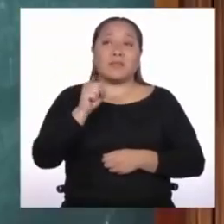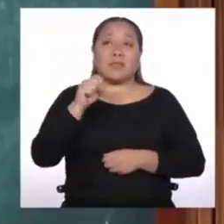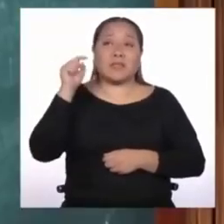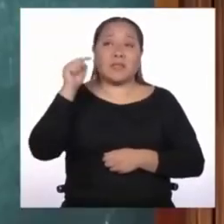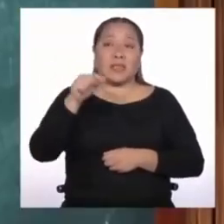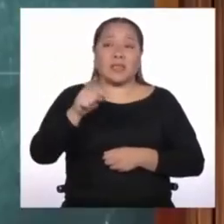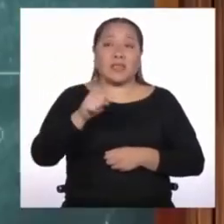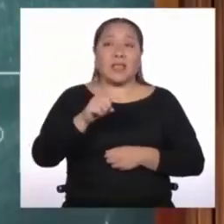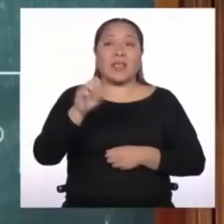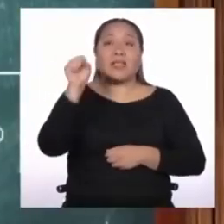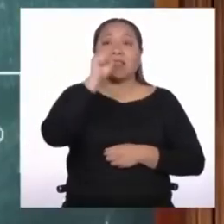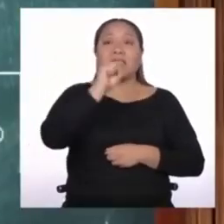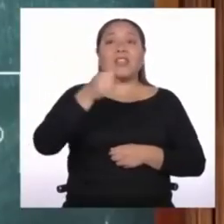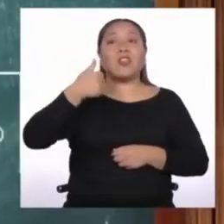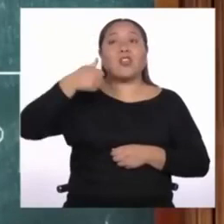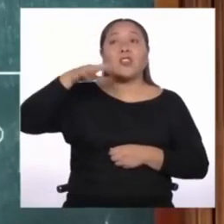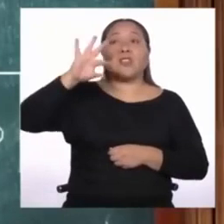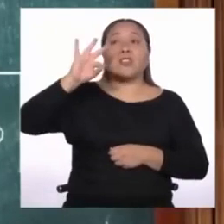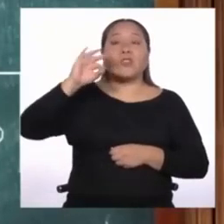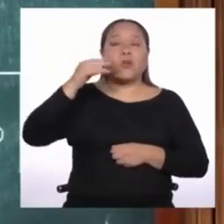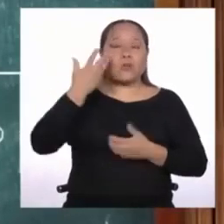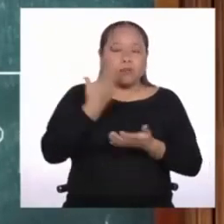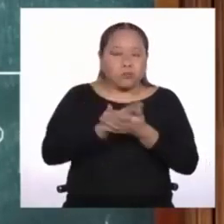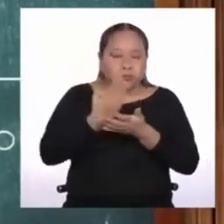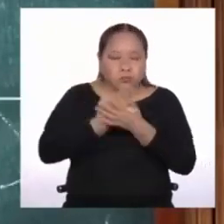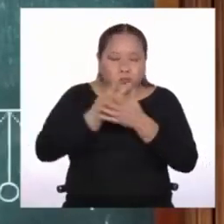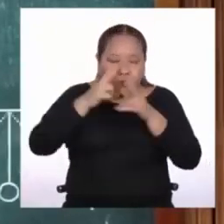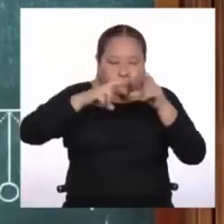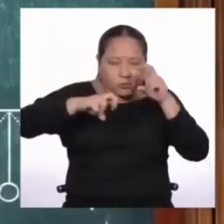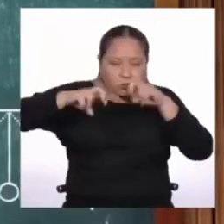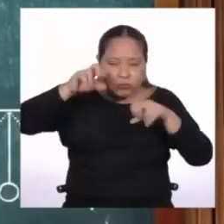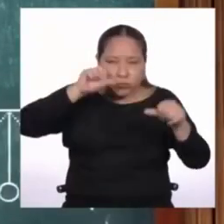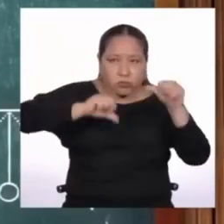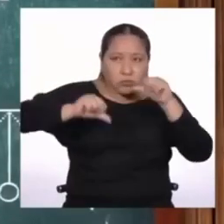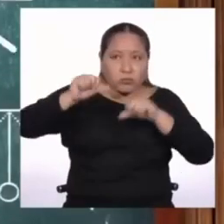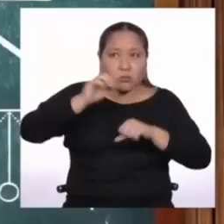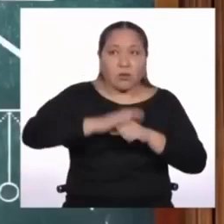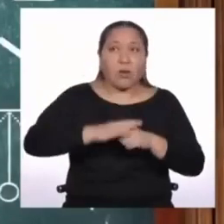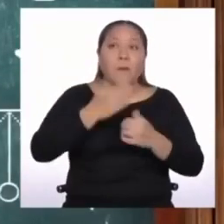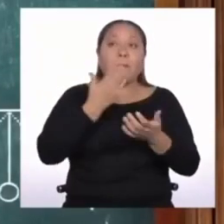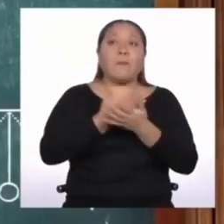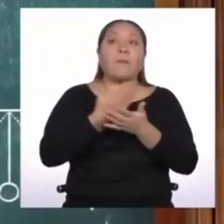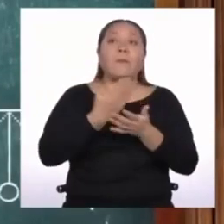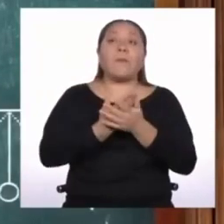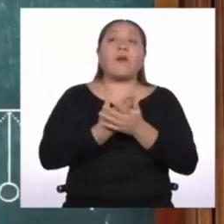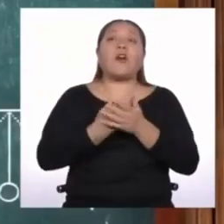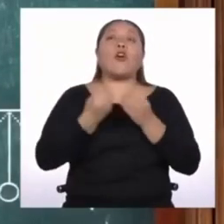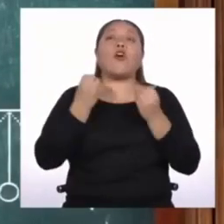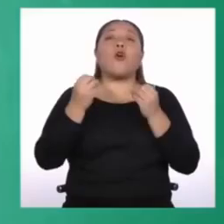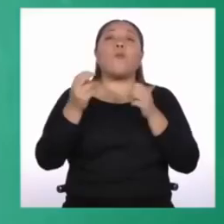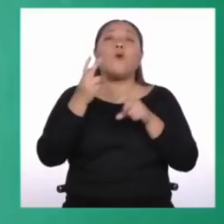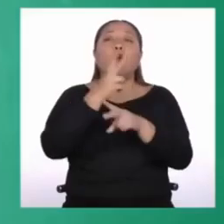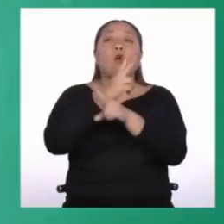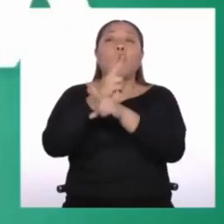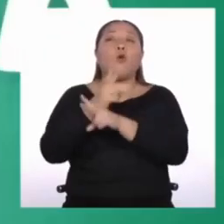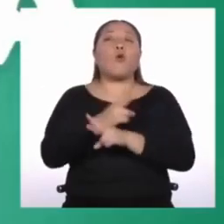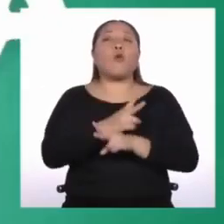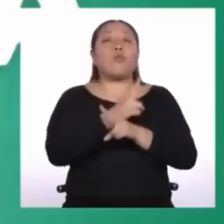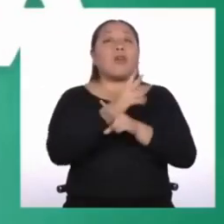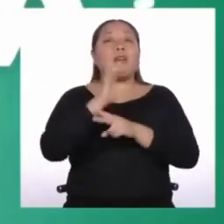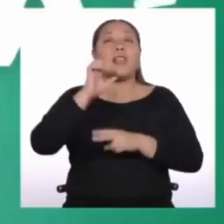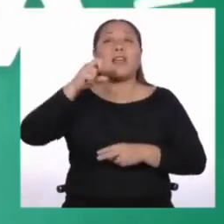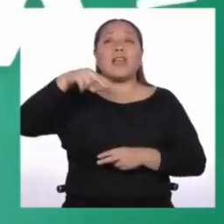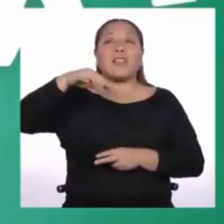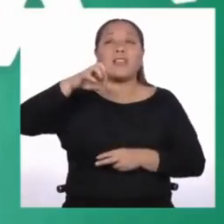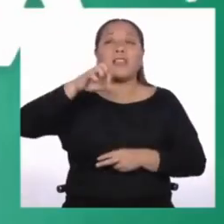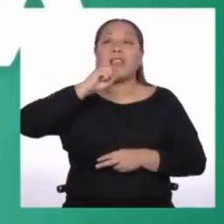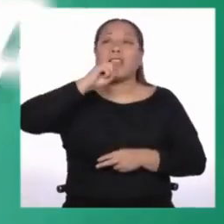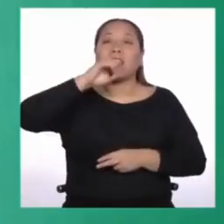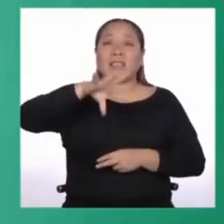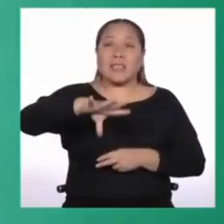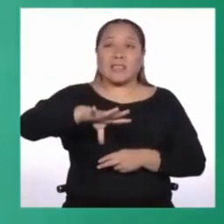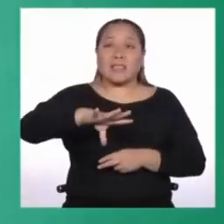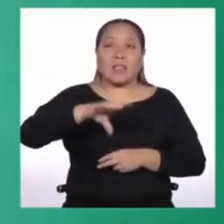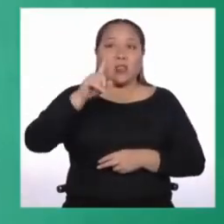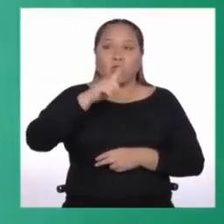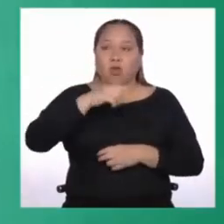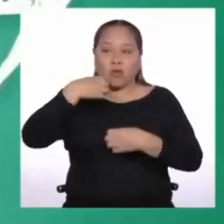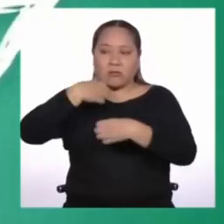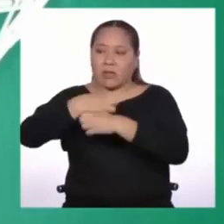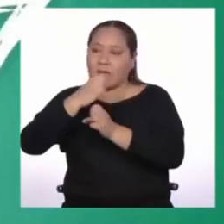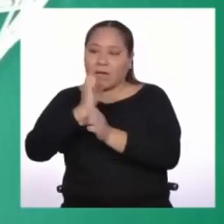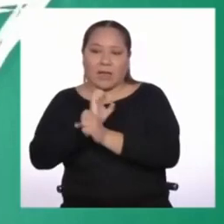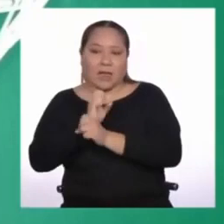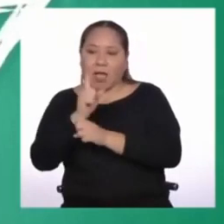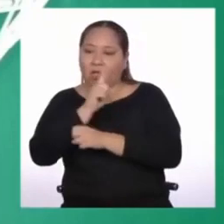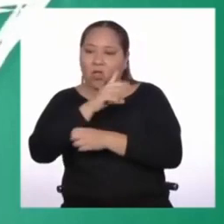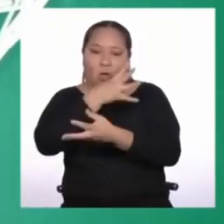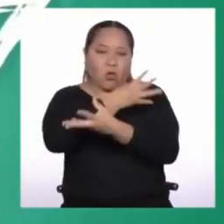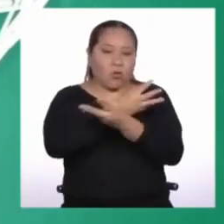siglo XIX con sus experimentos verificó el principio de conservación de la energía, que postula que la energía no se crea ni se